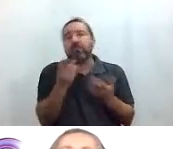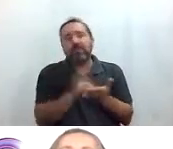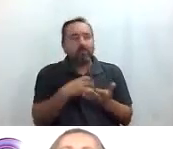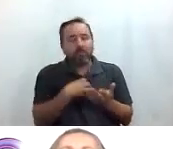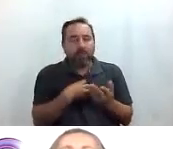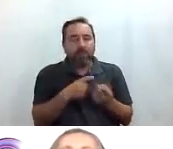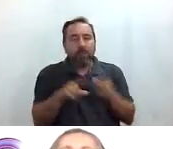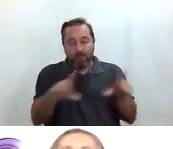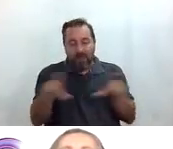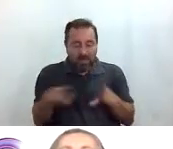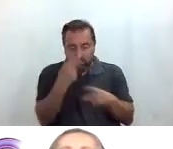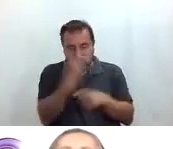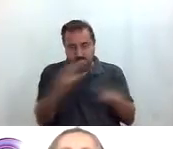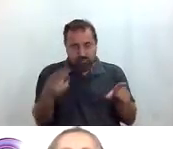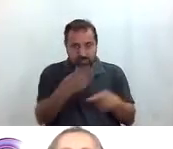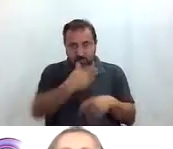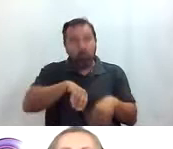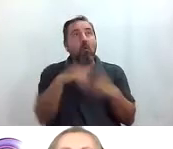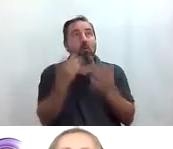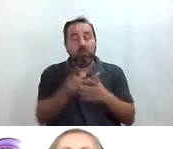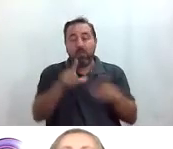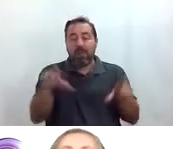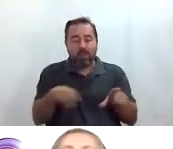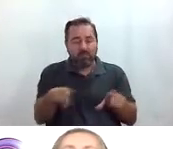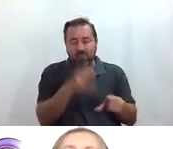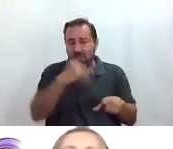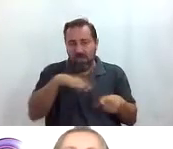estos paneles públicos para todo el mundo genial